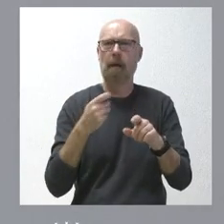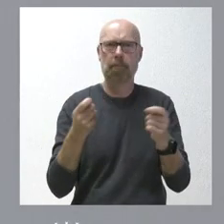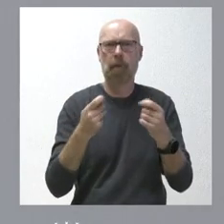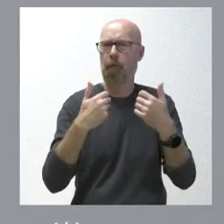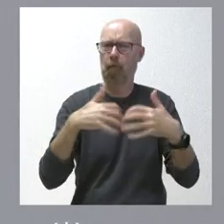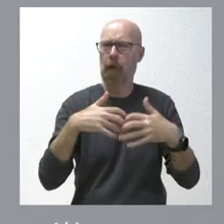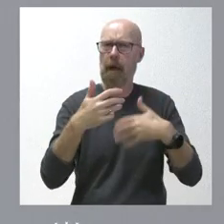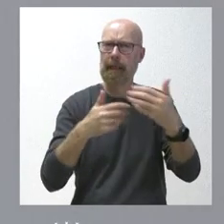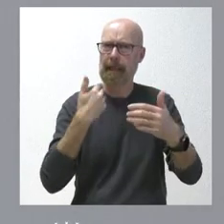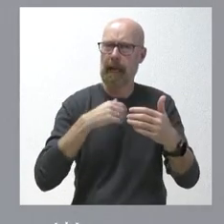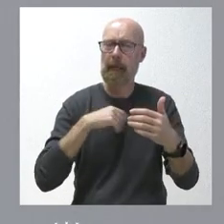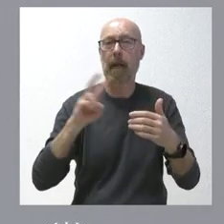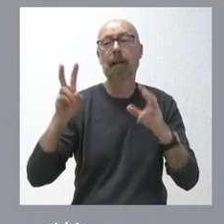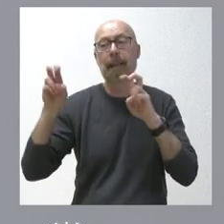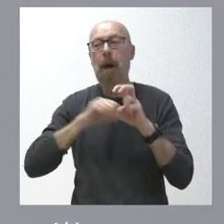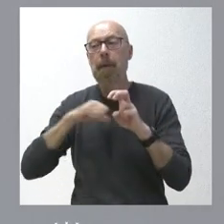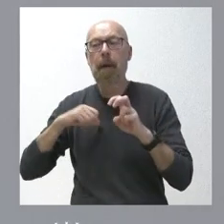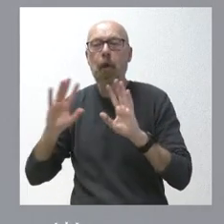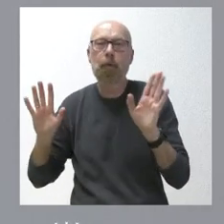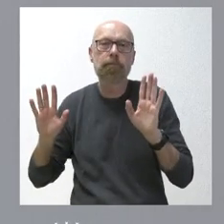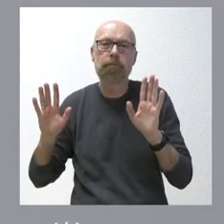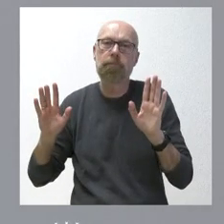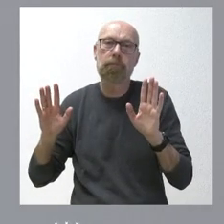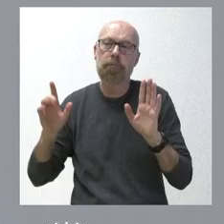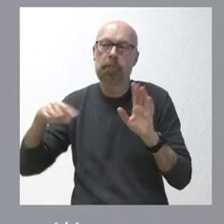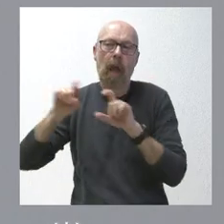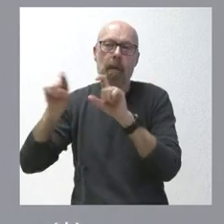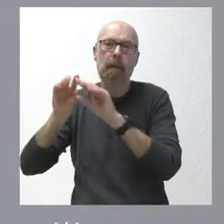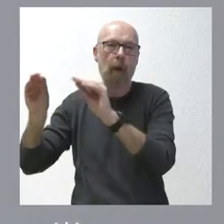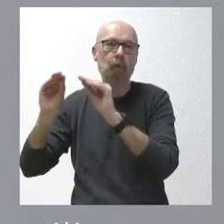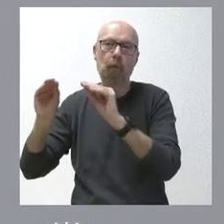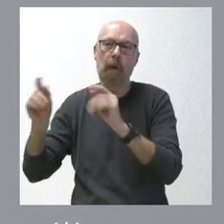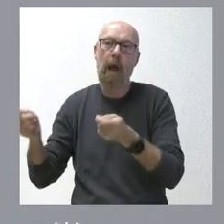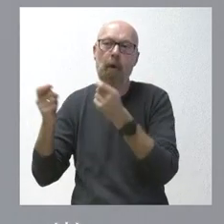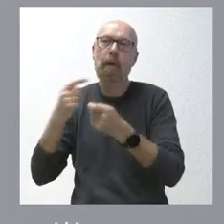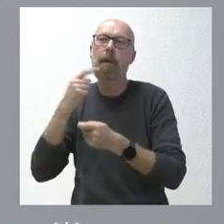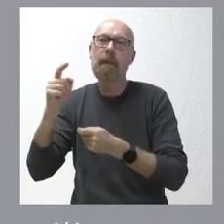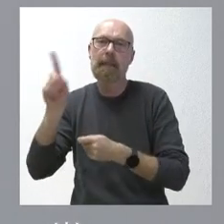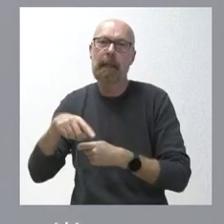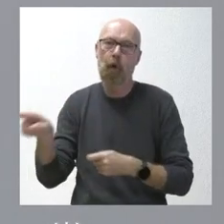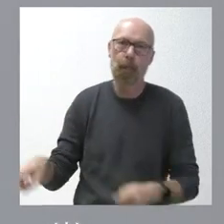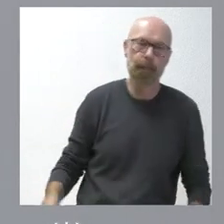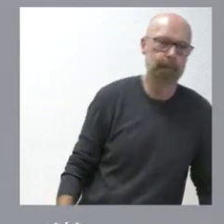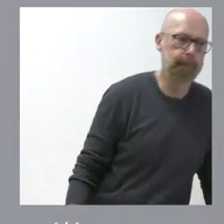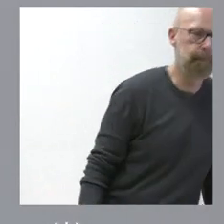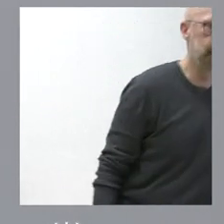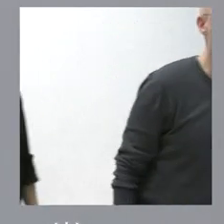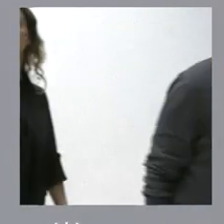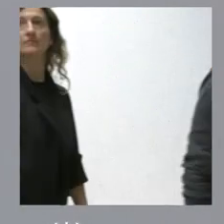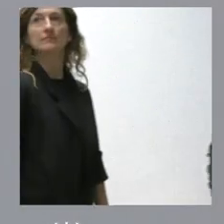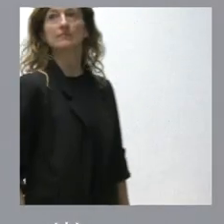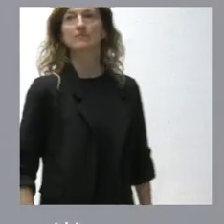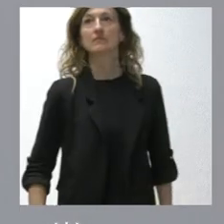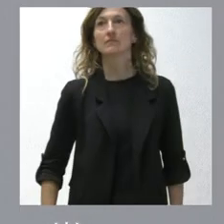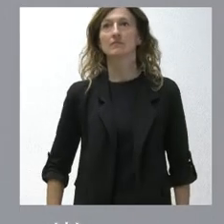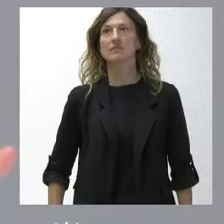marcha, y la parte privada, lógicamente, serán las empresas correspondientes quienes puedan anunciarlo. Segundo, plantea usted si habrá